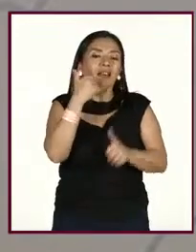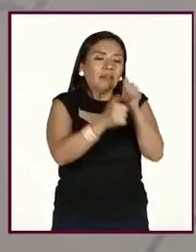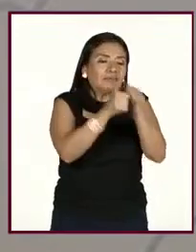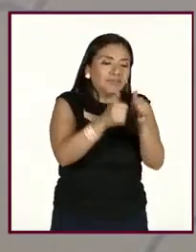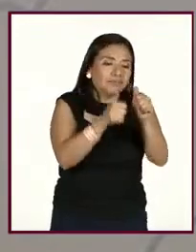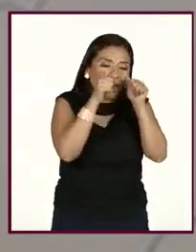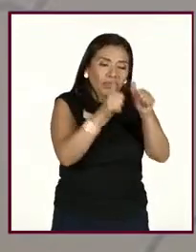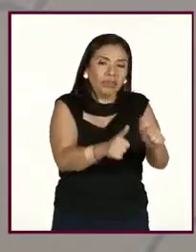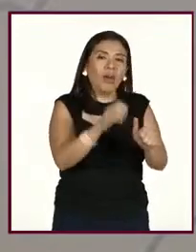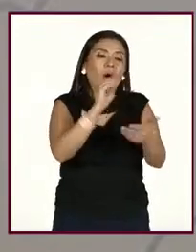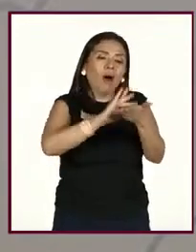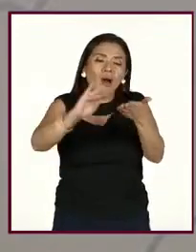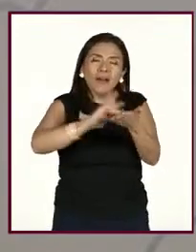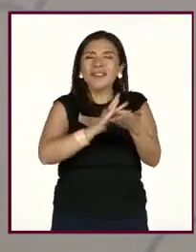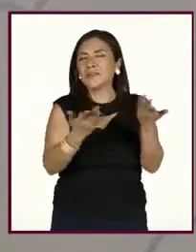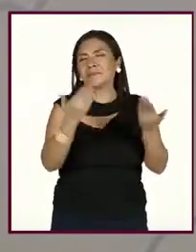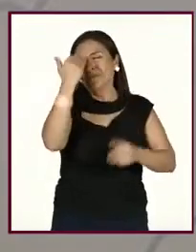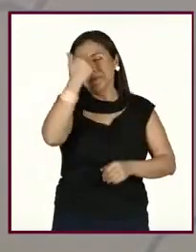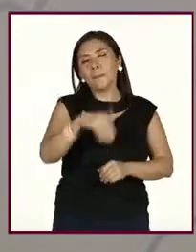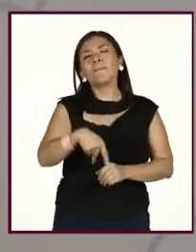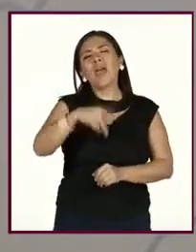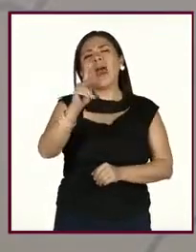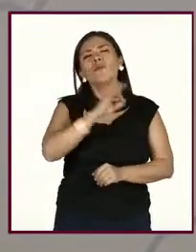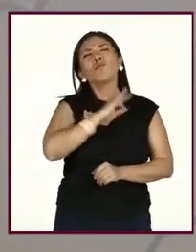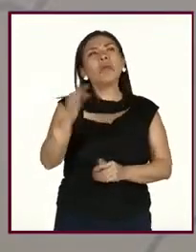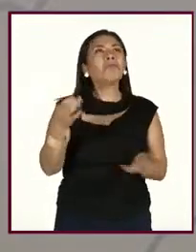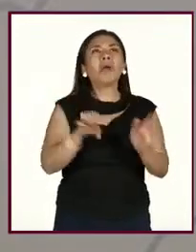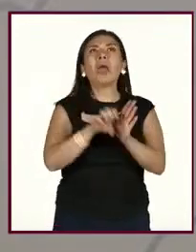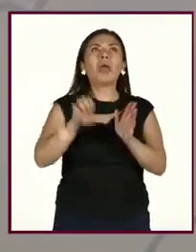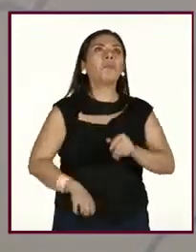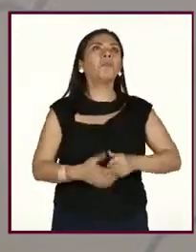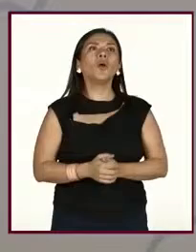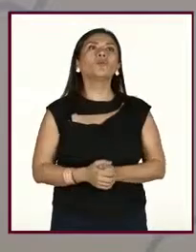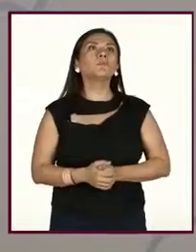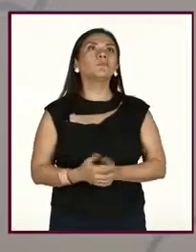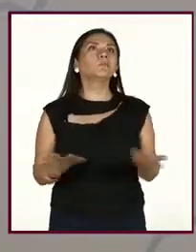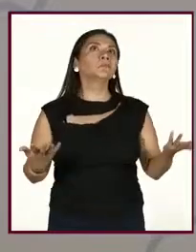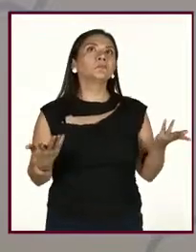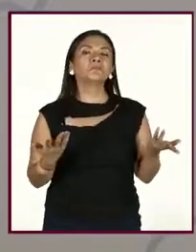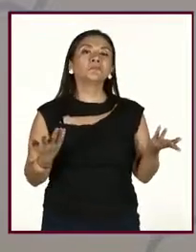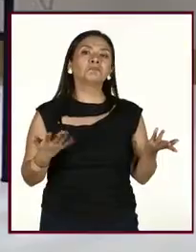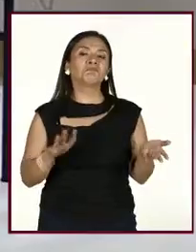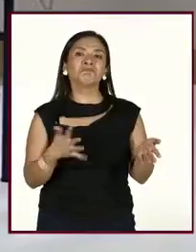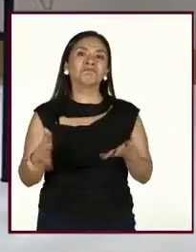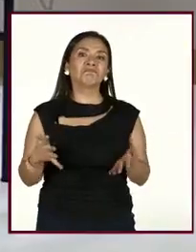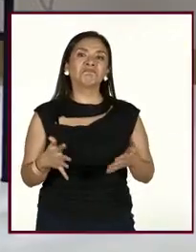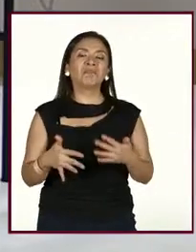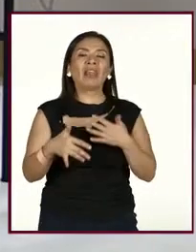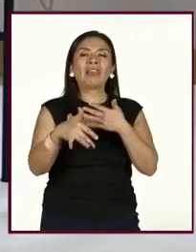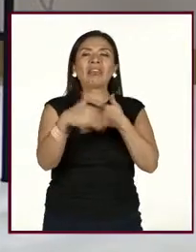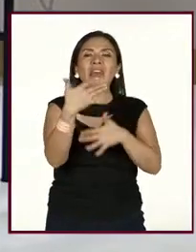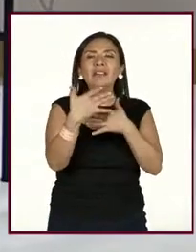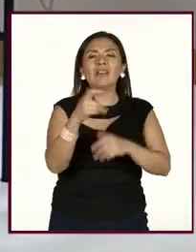o en la tablet, en la computadora, pues, se recomienda que a lo mejor sea unos 15, 20 minutos